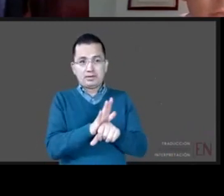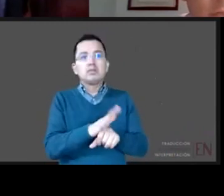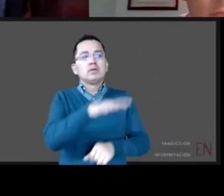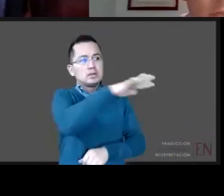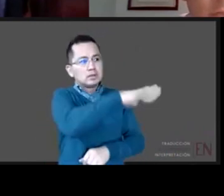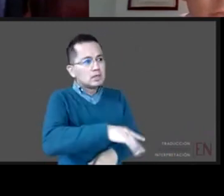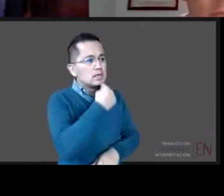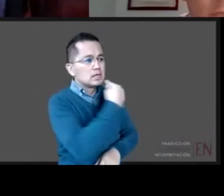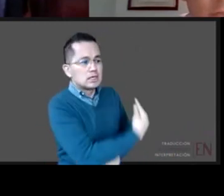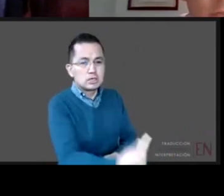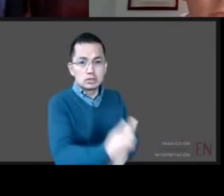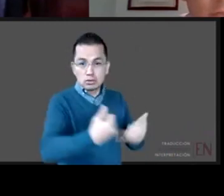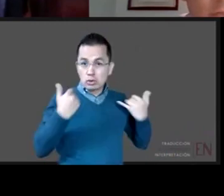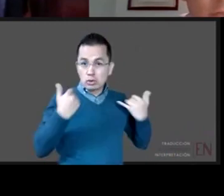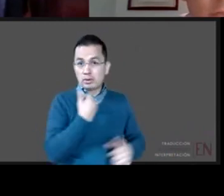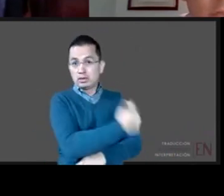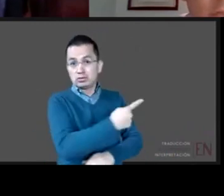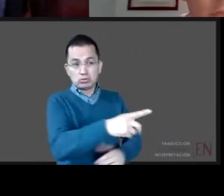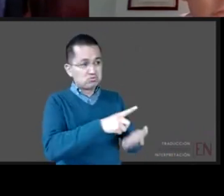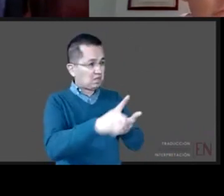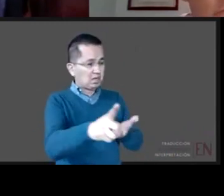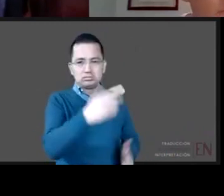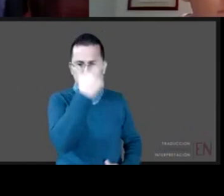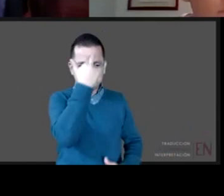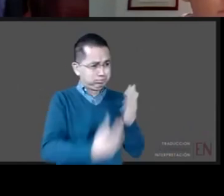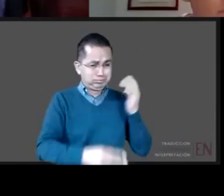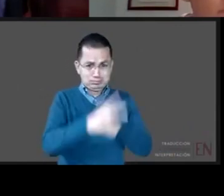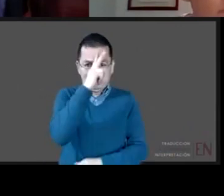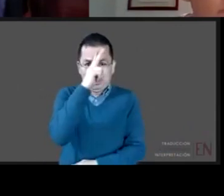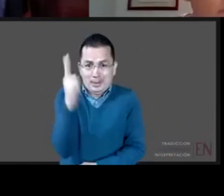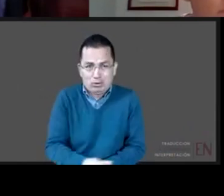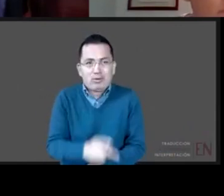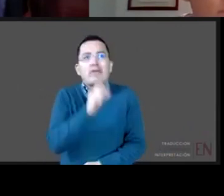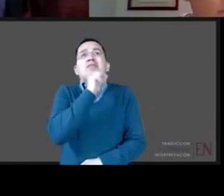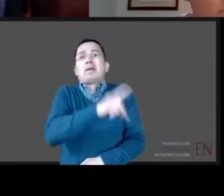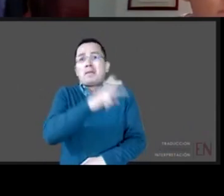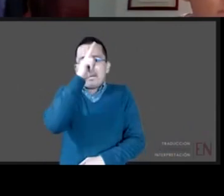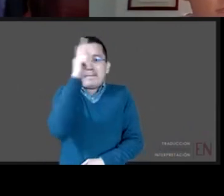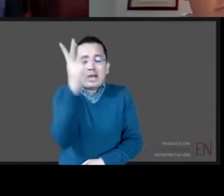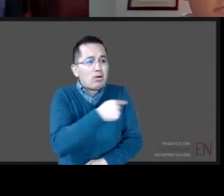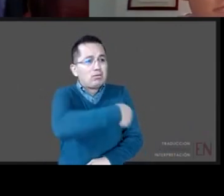el trabajo infantil para cerrar con el tema que nos convocó hoy el CIPINA.